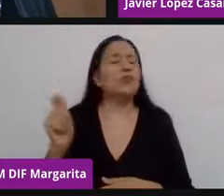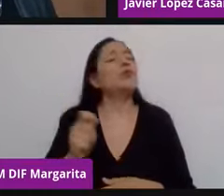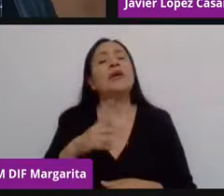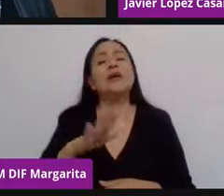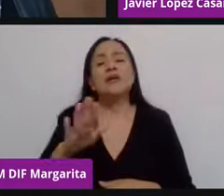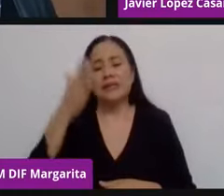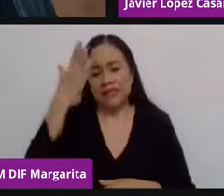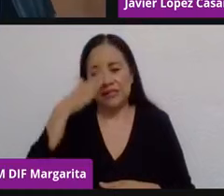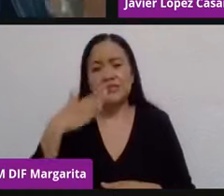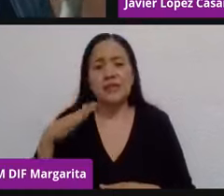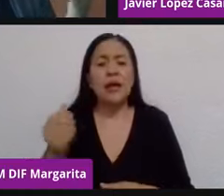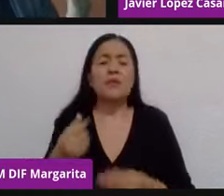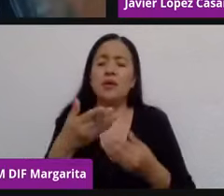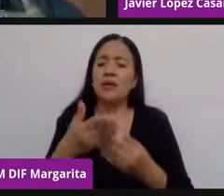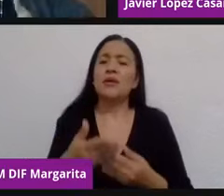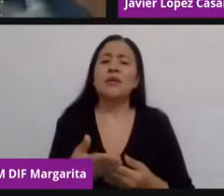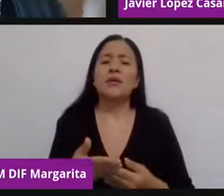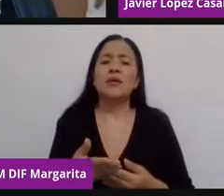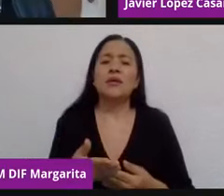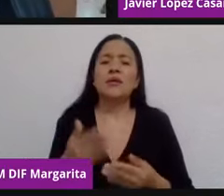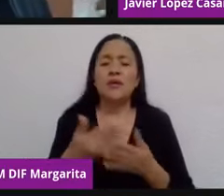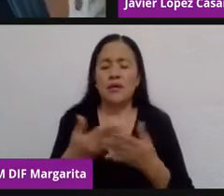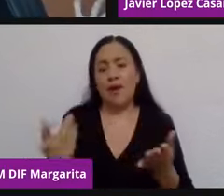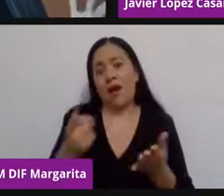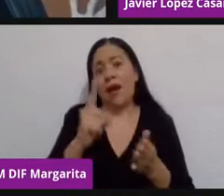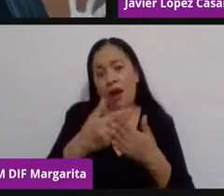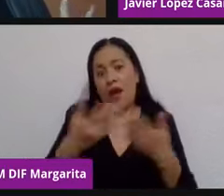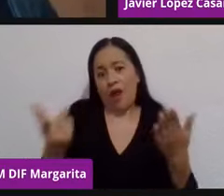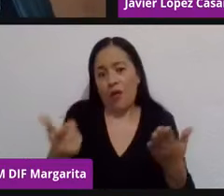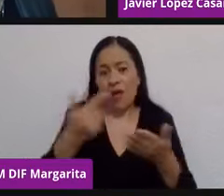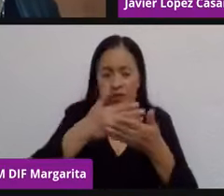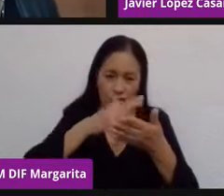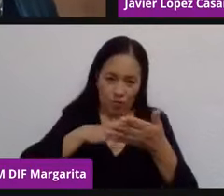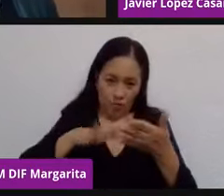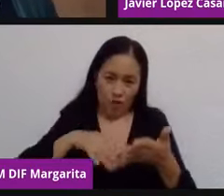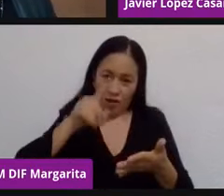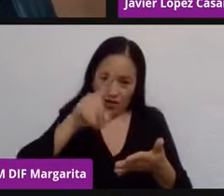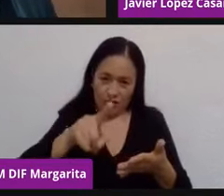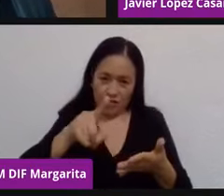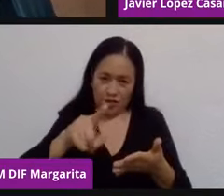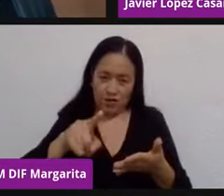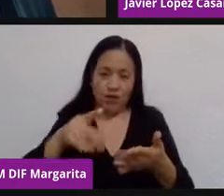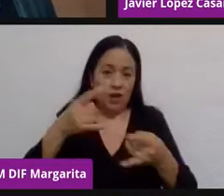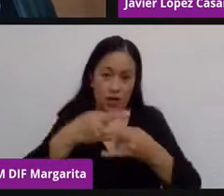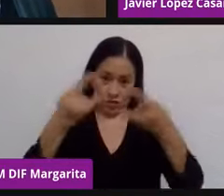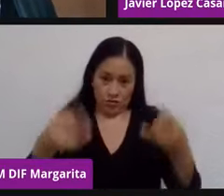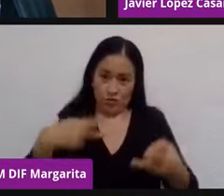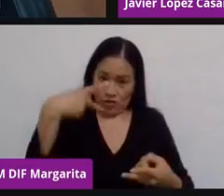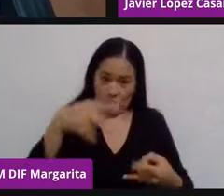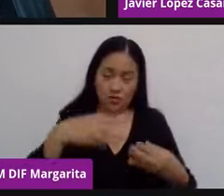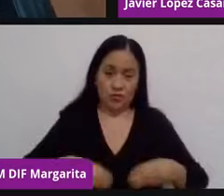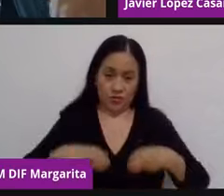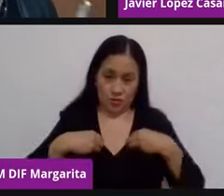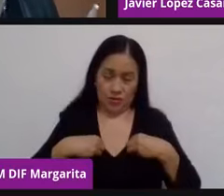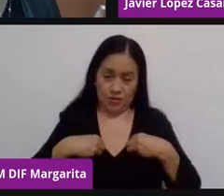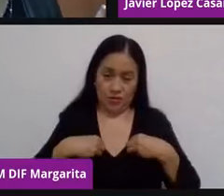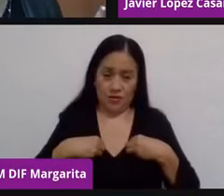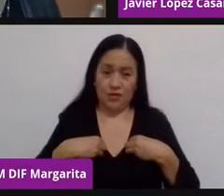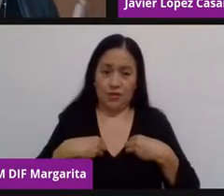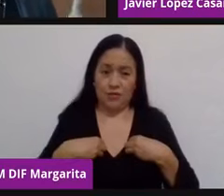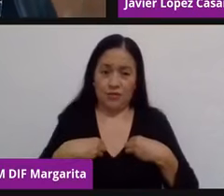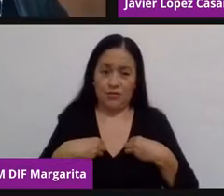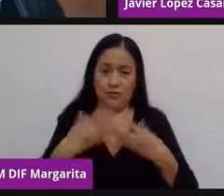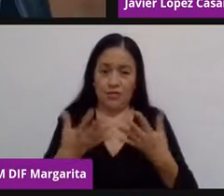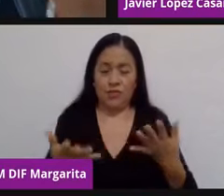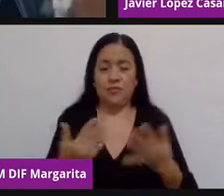Iniciaré leyendo, pues, que su semblanza, que además de espectacular, tengo el conocimiento que no es